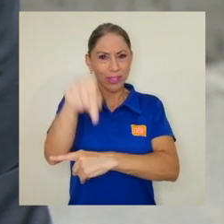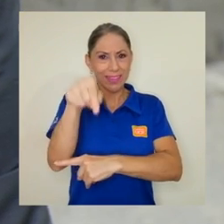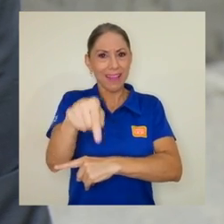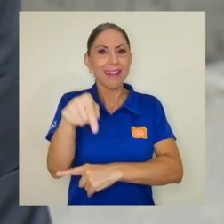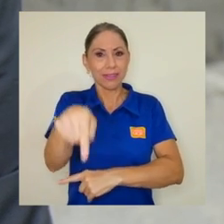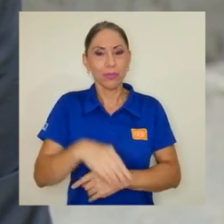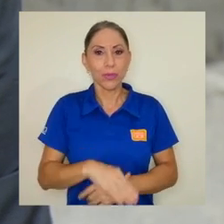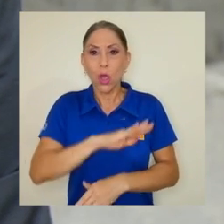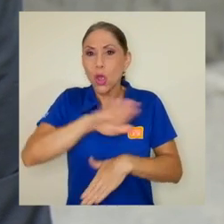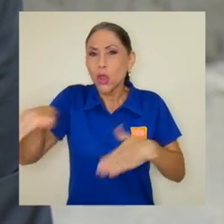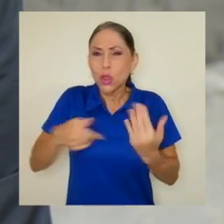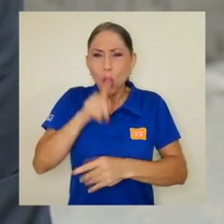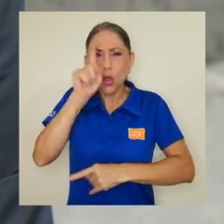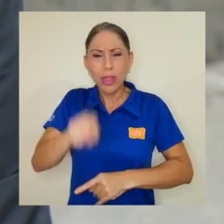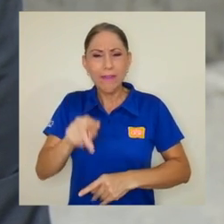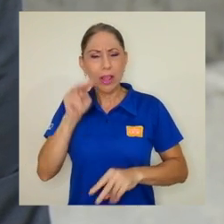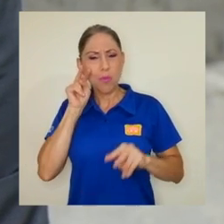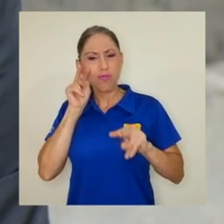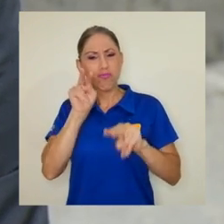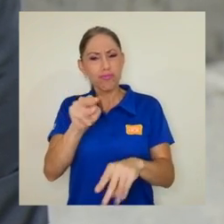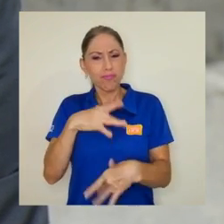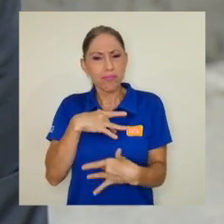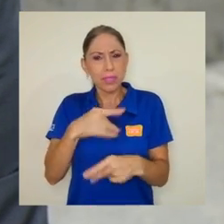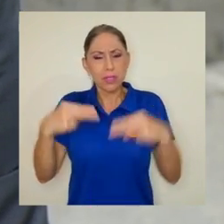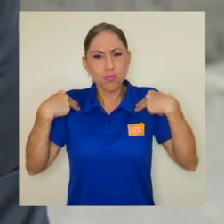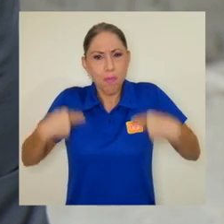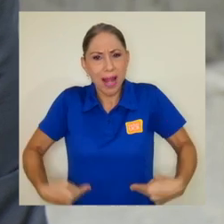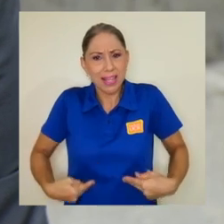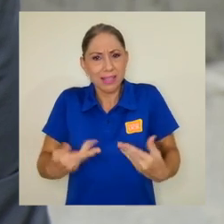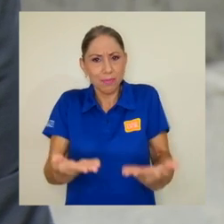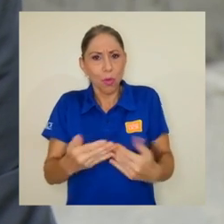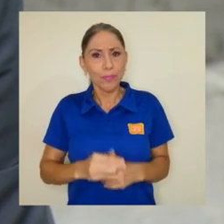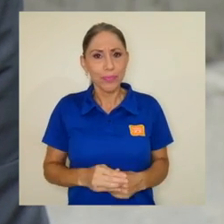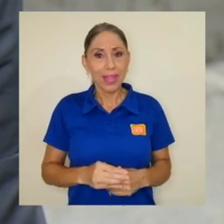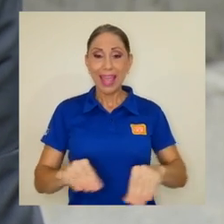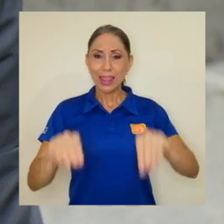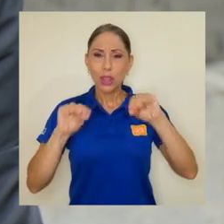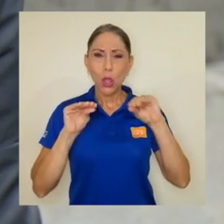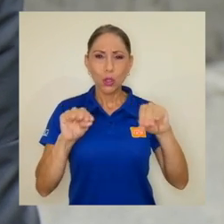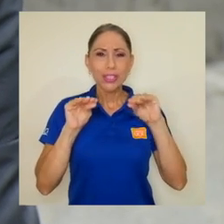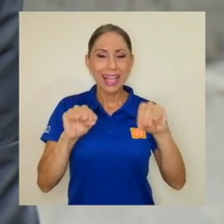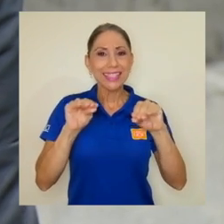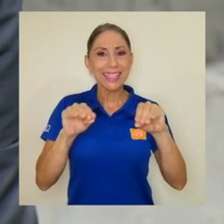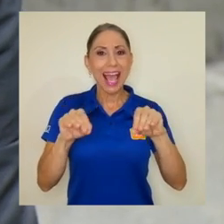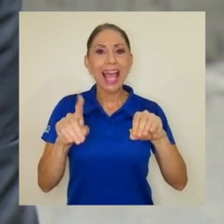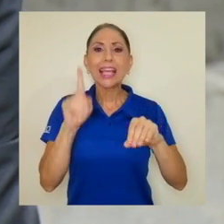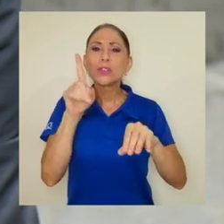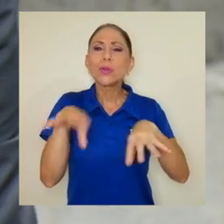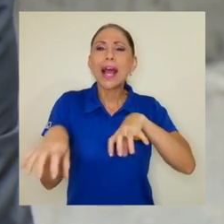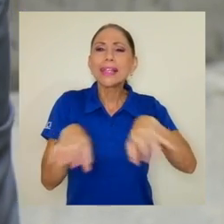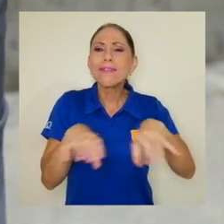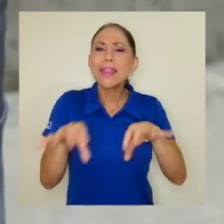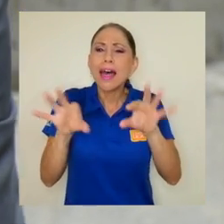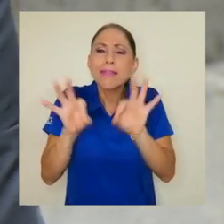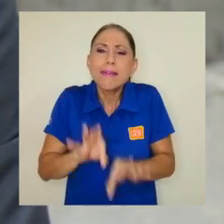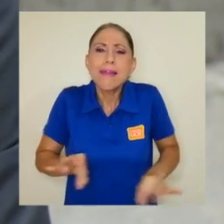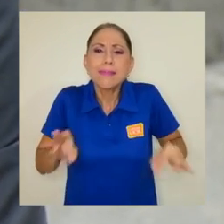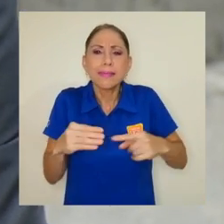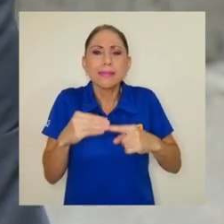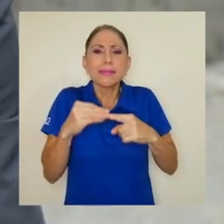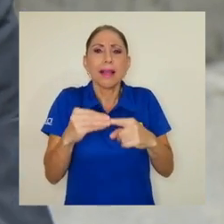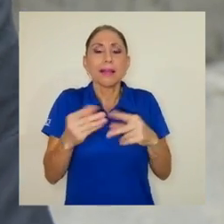docencia, todo tiene que revestirse de un humanismo en nuestra universidad. Y la docencia es la actividad, digamos, esencial por la que